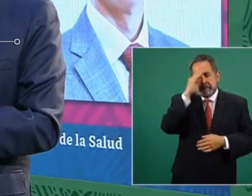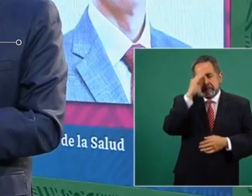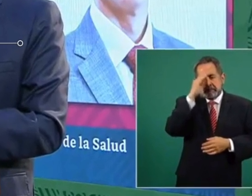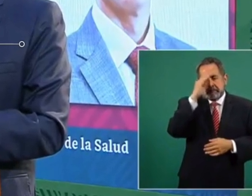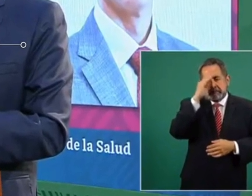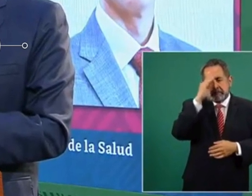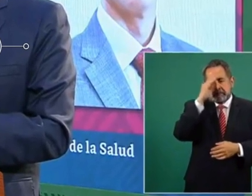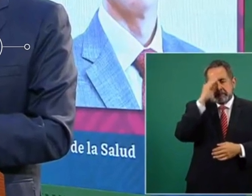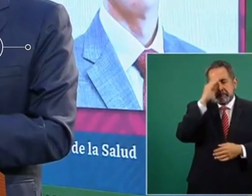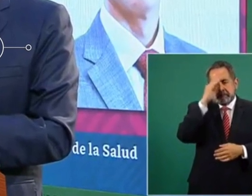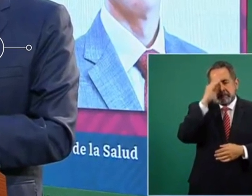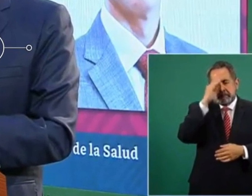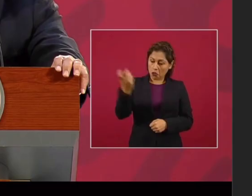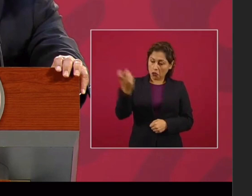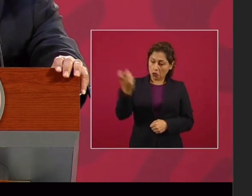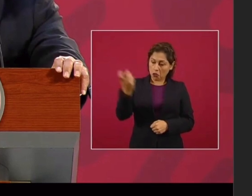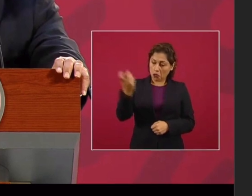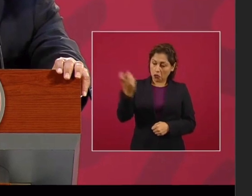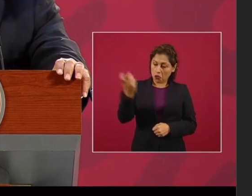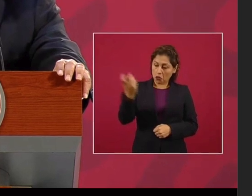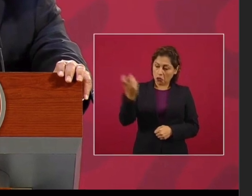le deseamos